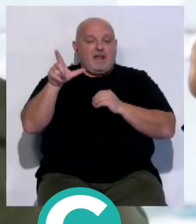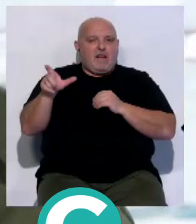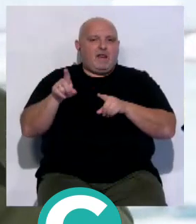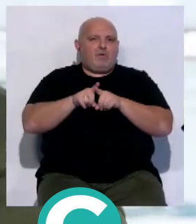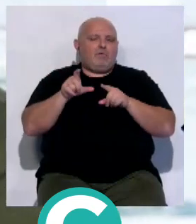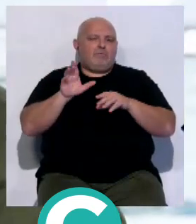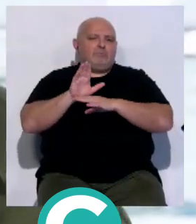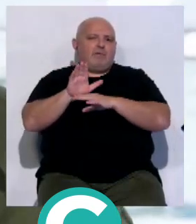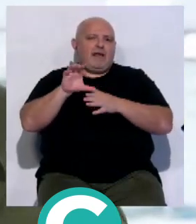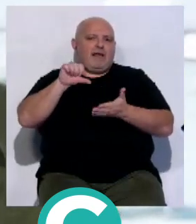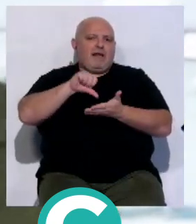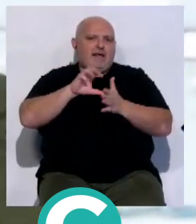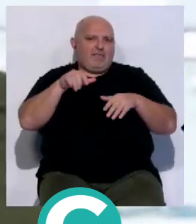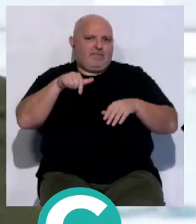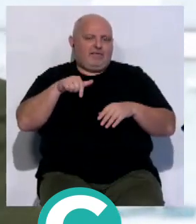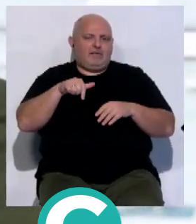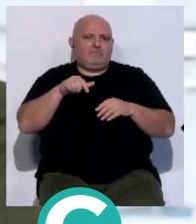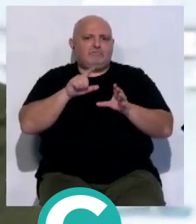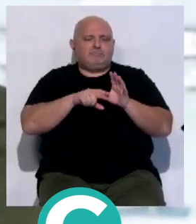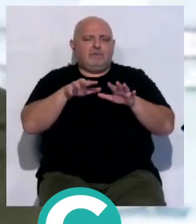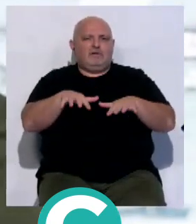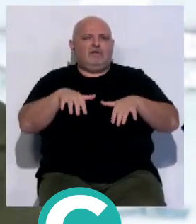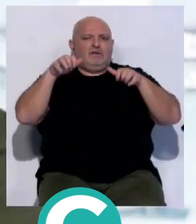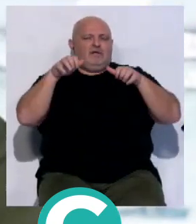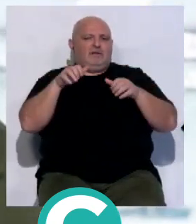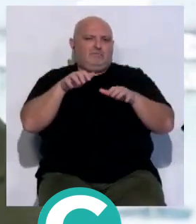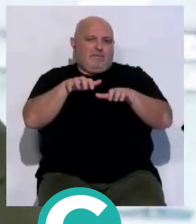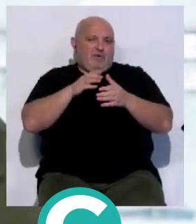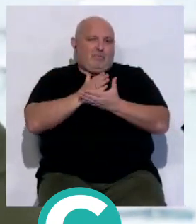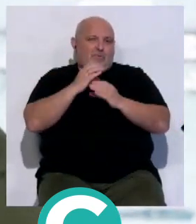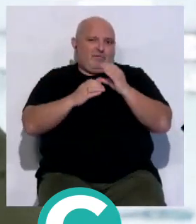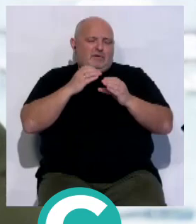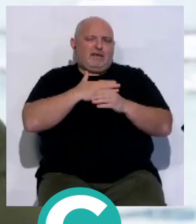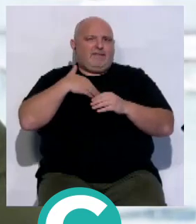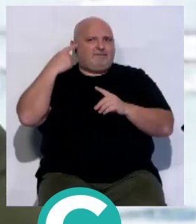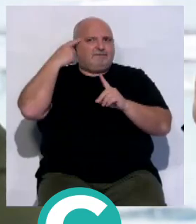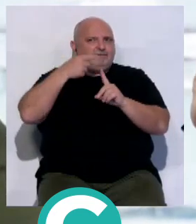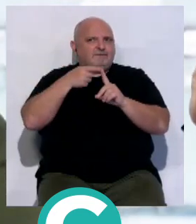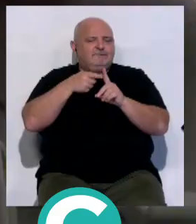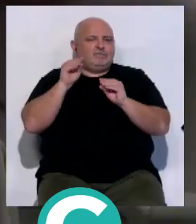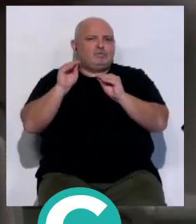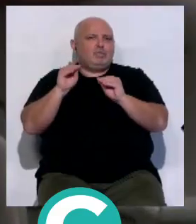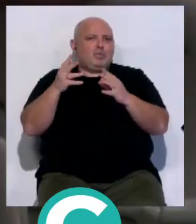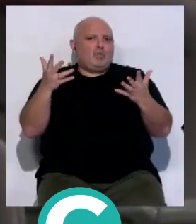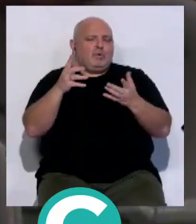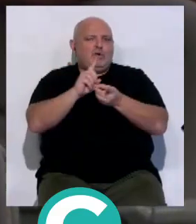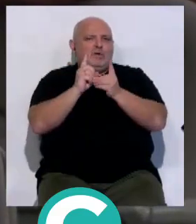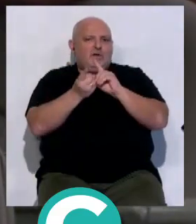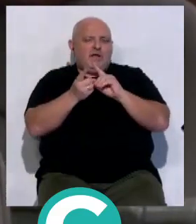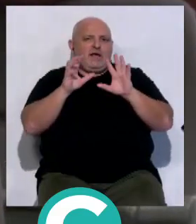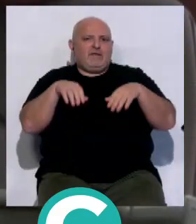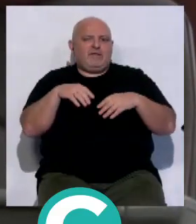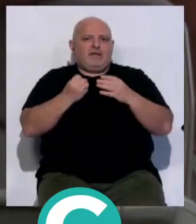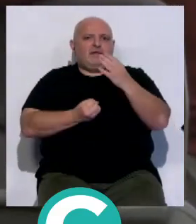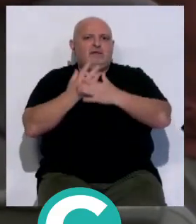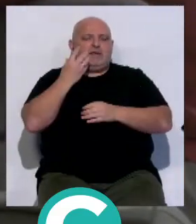opción para Cádiz Capital. Durante su intervención ante los medios, el alcaldable ha señalado que sus principales objetivos son la transformación de Cádiz